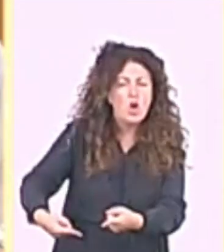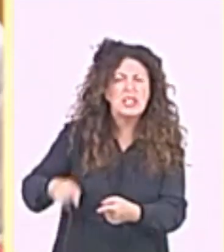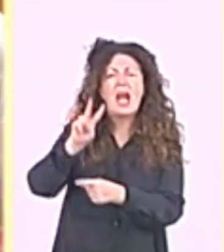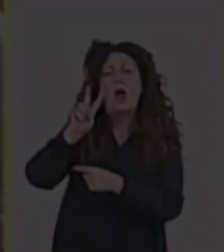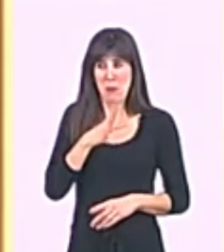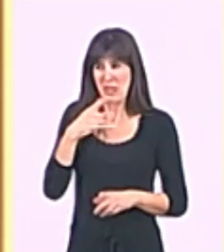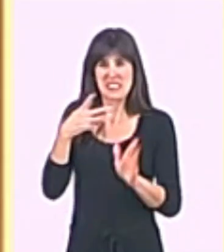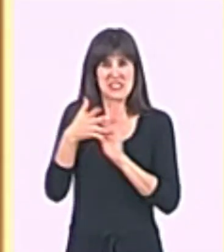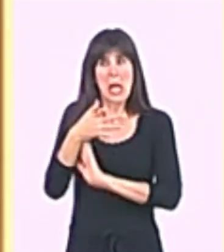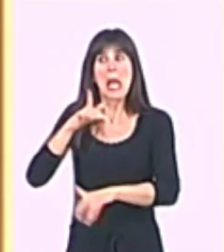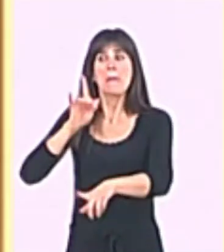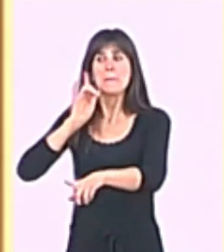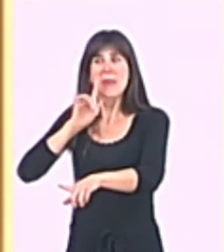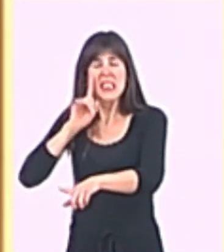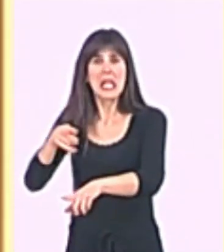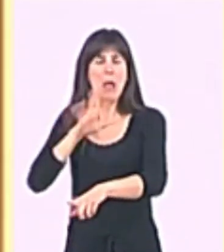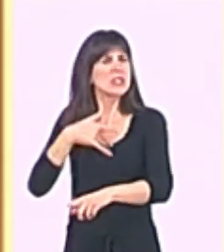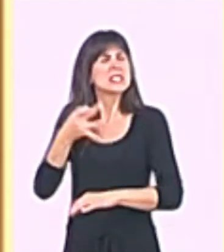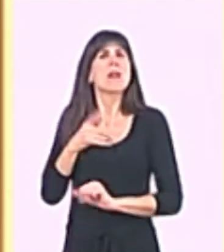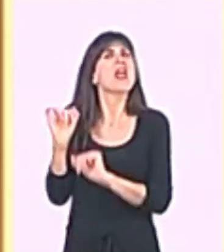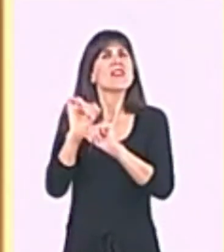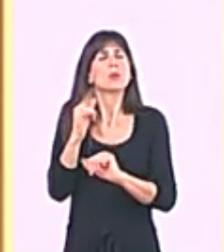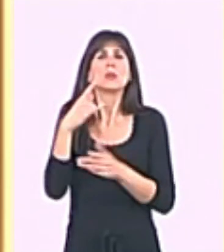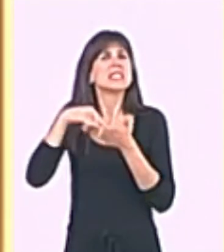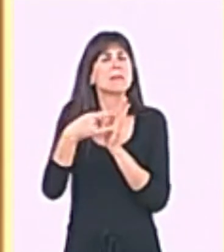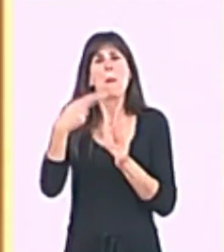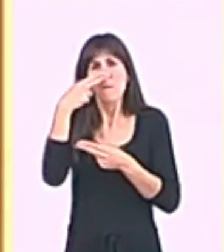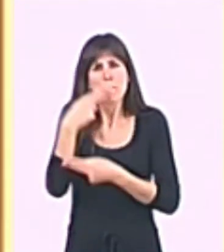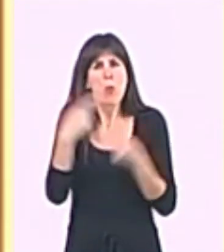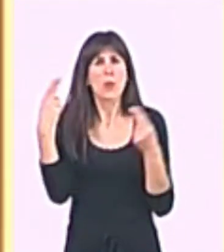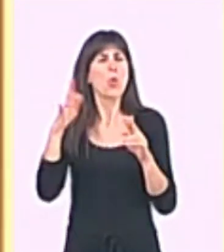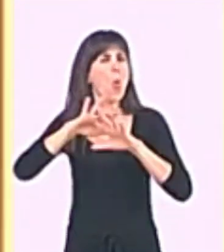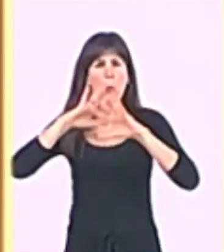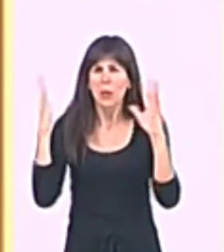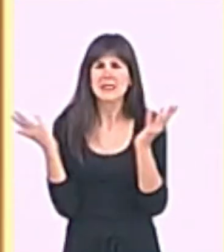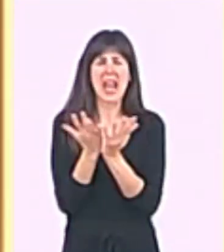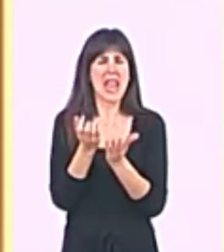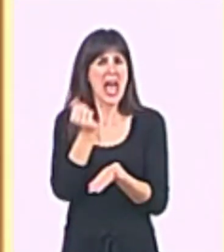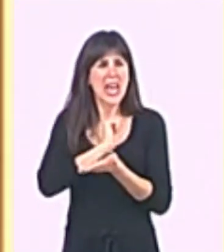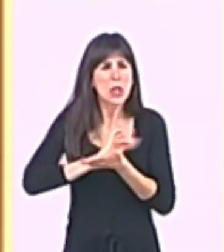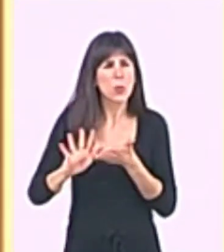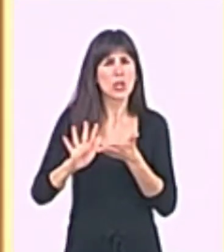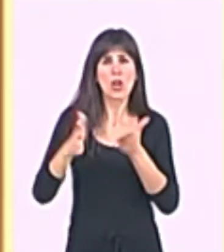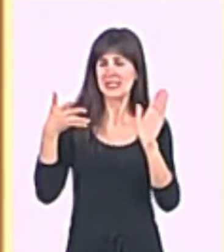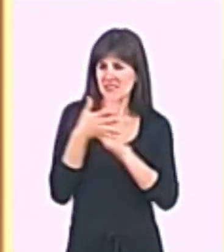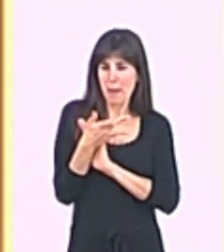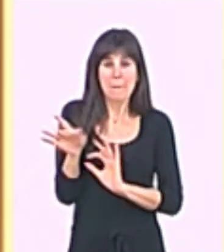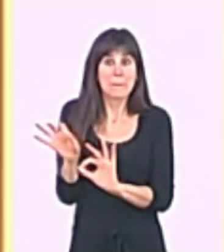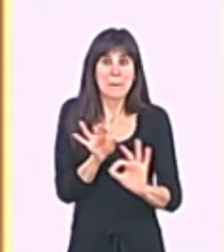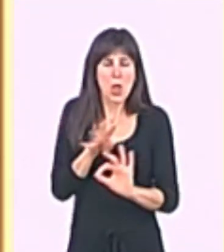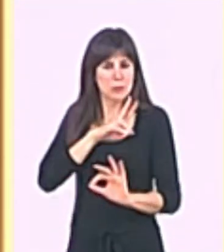Partido Popular. Porque he defendido siempre un sistema público universal, gratuito, de provisión